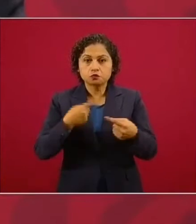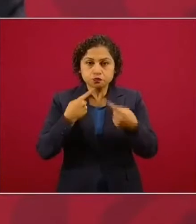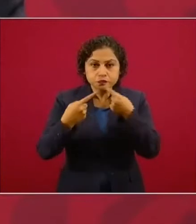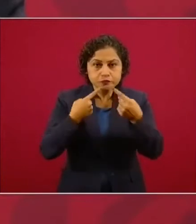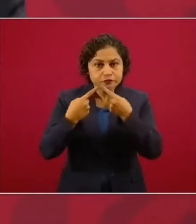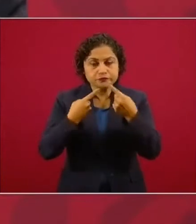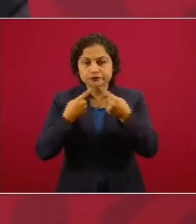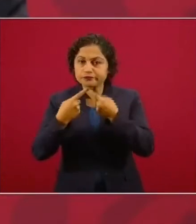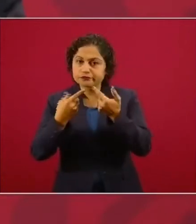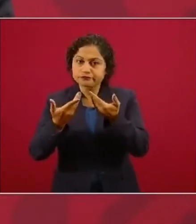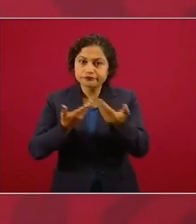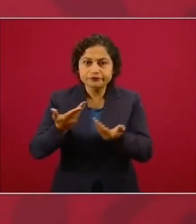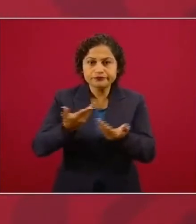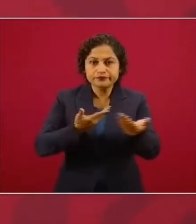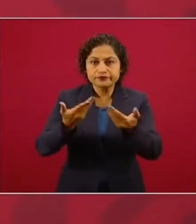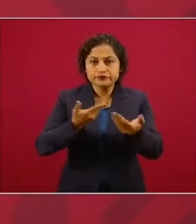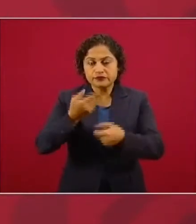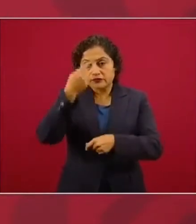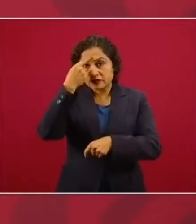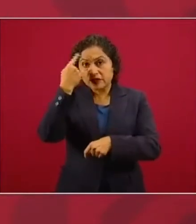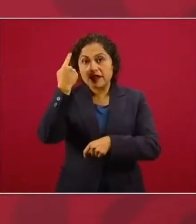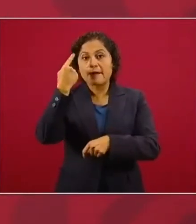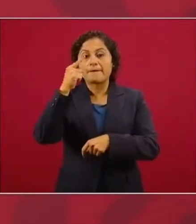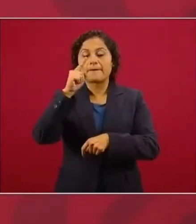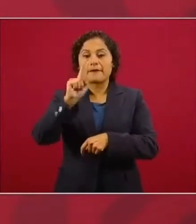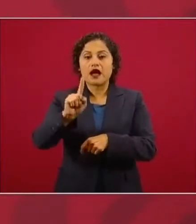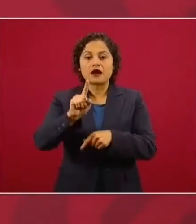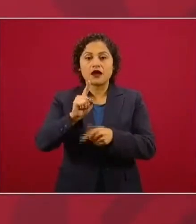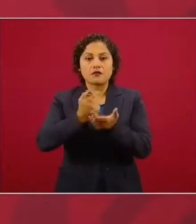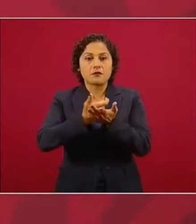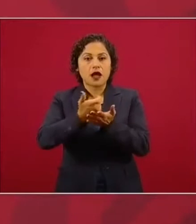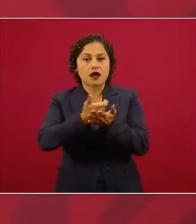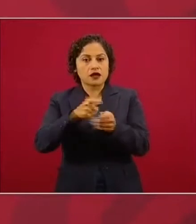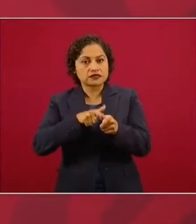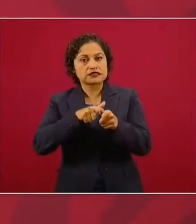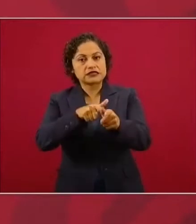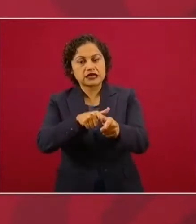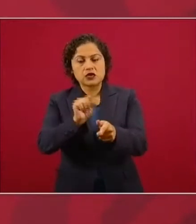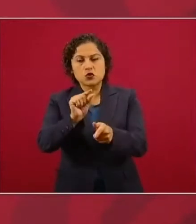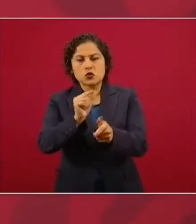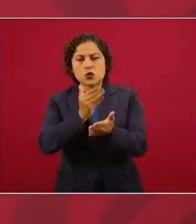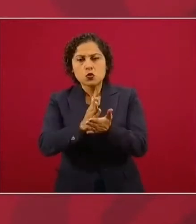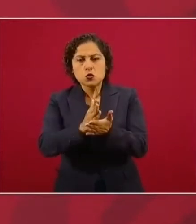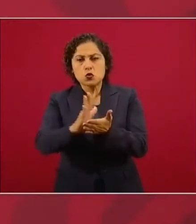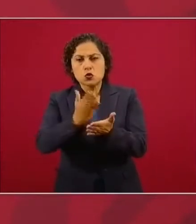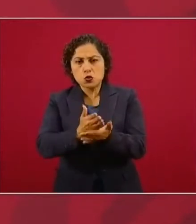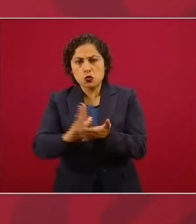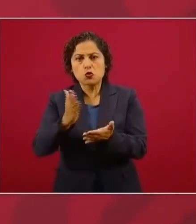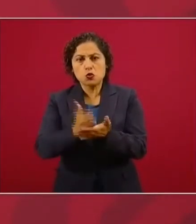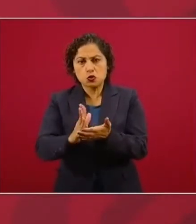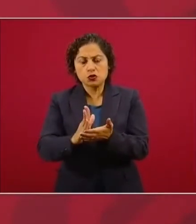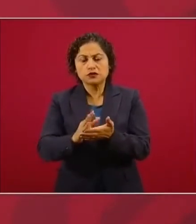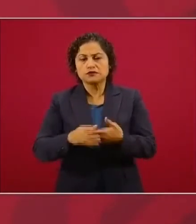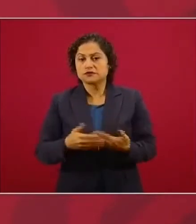para no declarar la suspensión de pagos. Si se hubiese